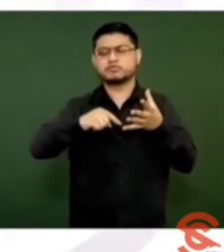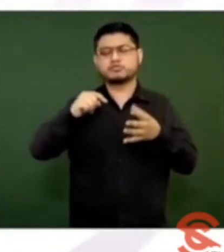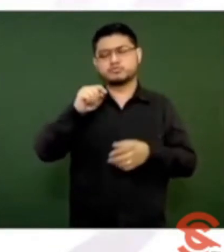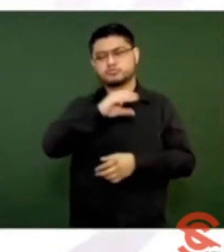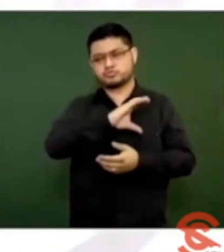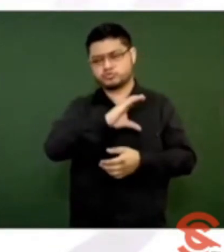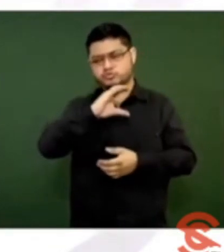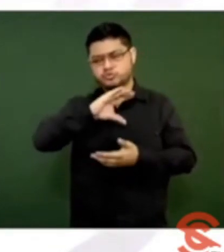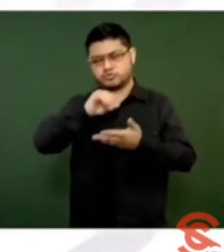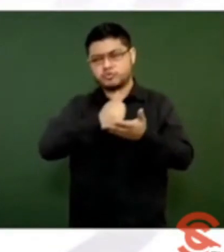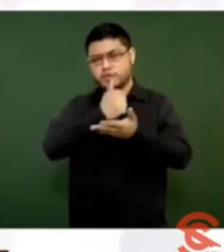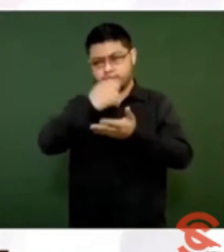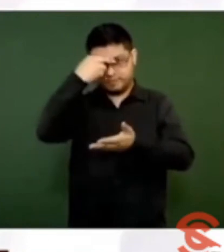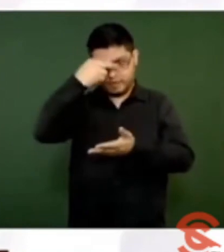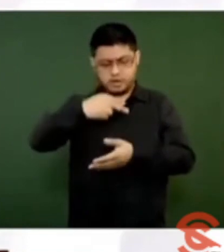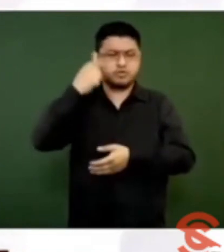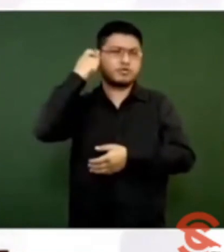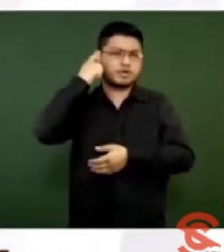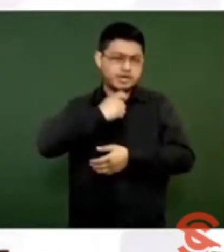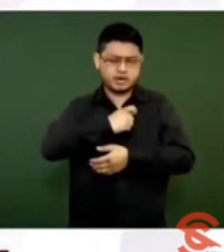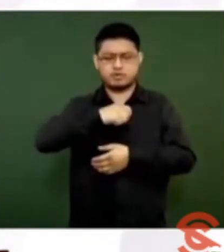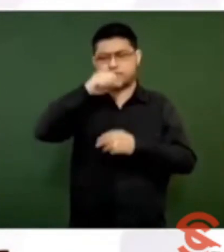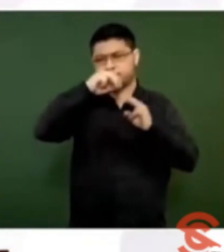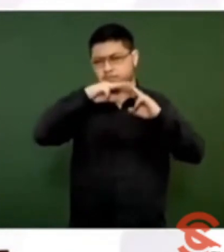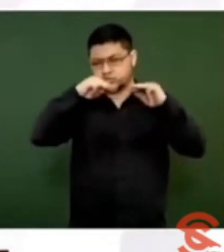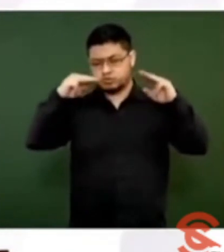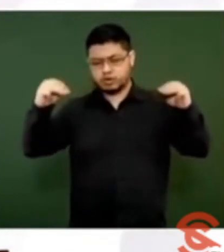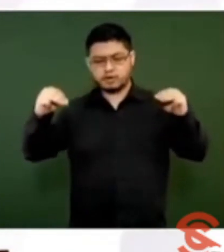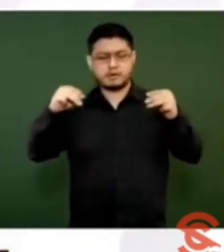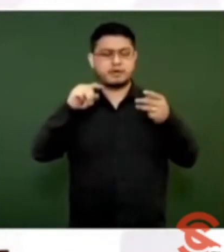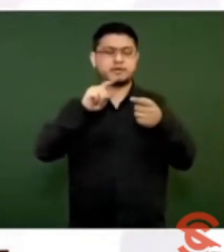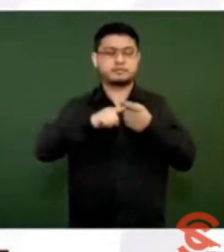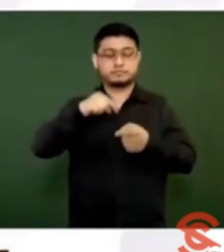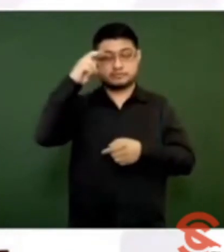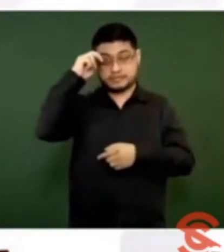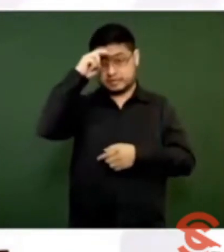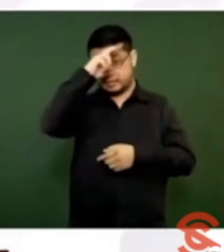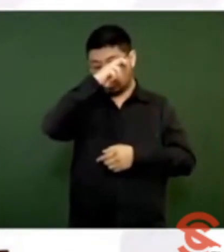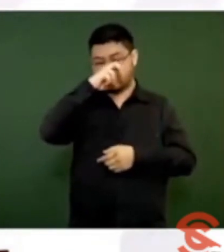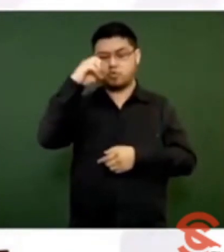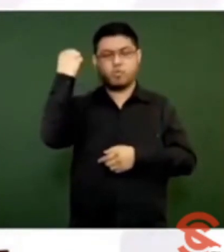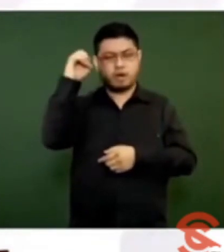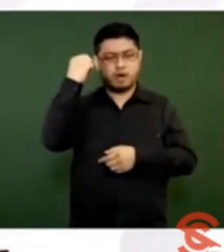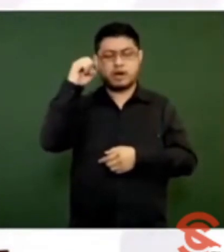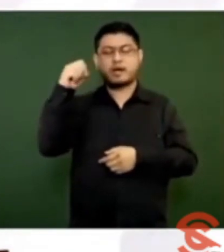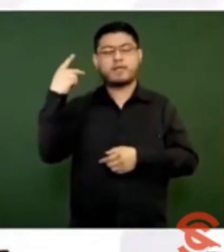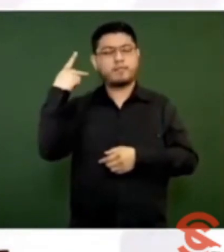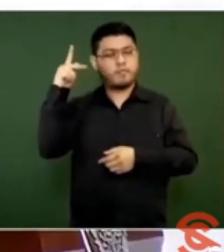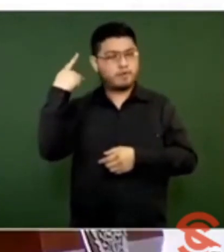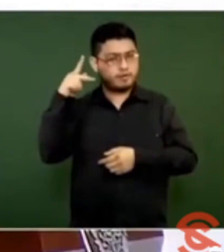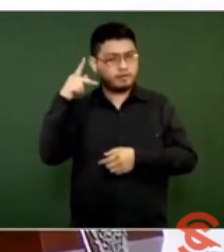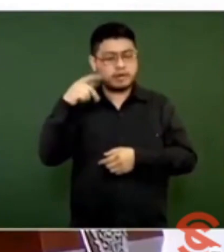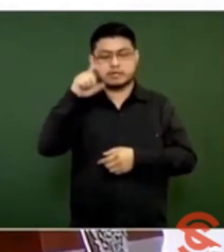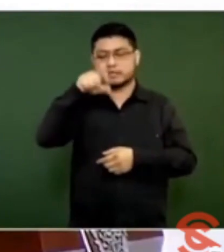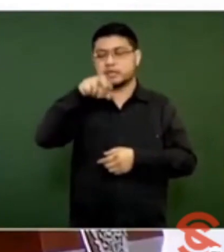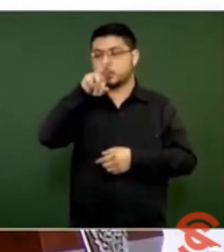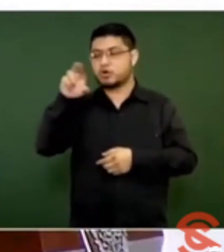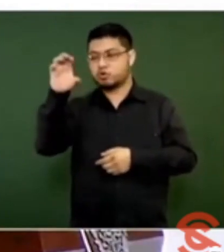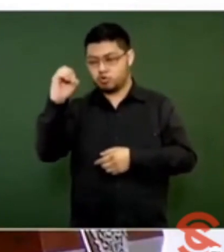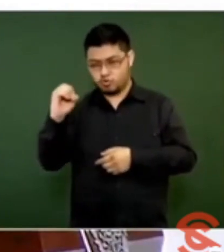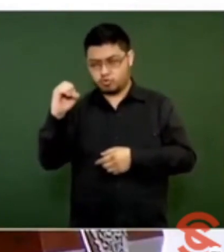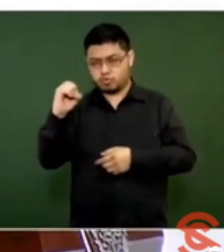Guerrero, Michoacán, Nayarit, Oaxaca, Puebla, Quintana Roo,